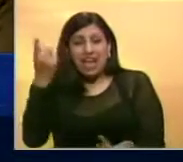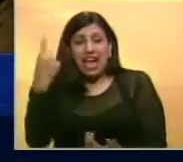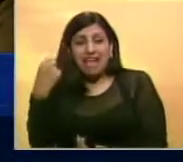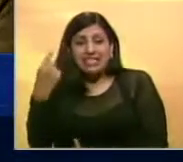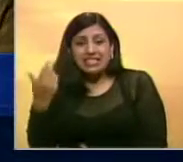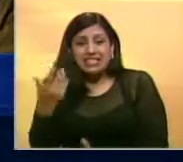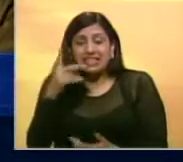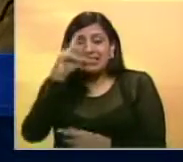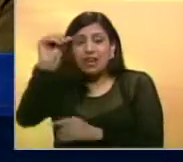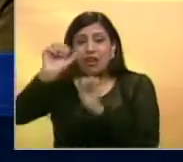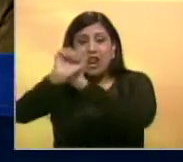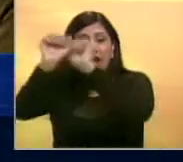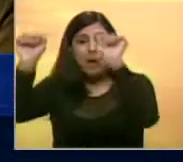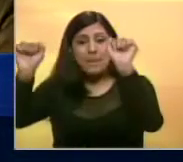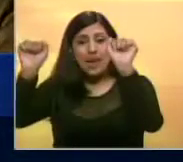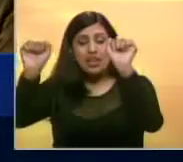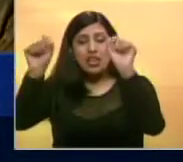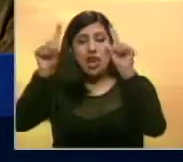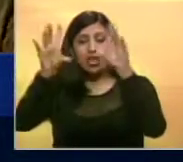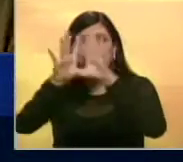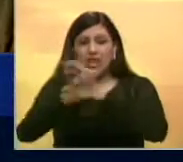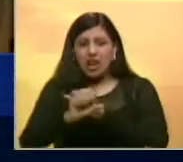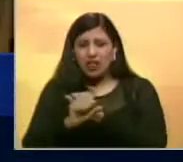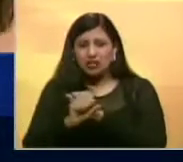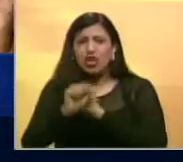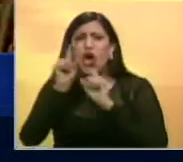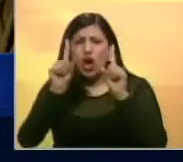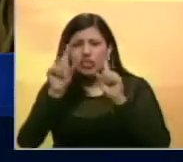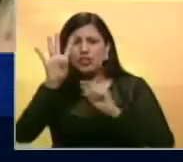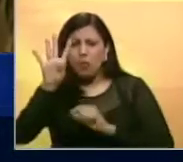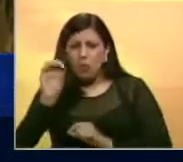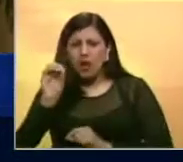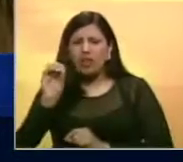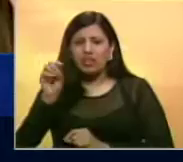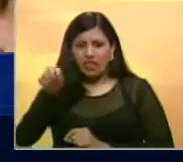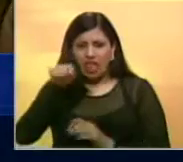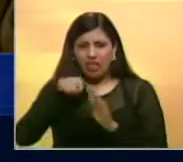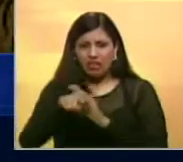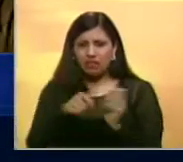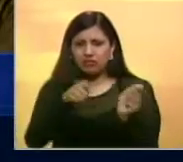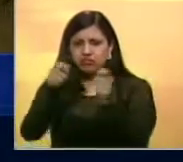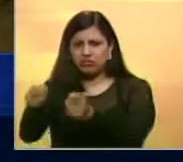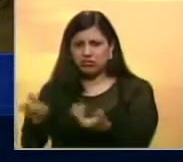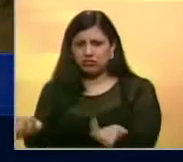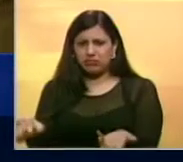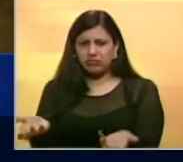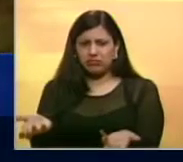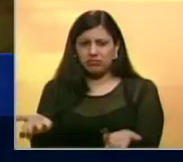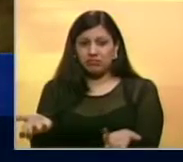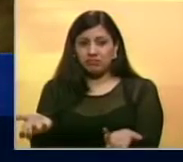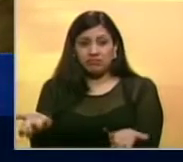ayer, le salió en la mañana y a las 11 de la noche, a las 11 y 40, dice ahí, lo trajeron para acá.